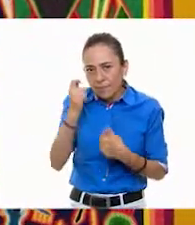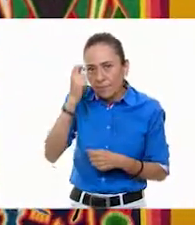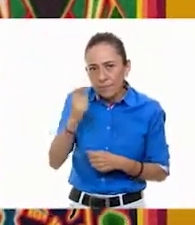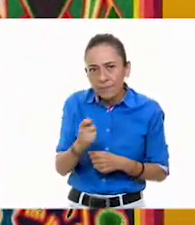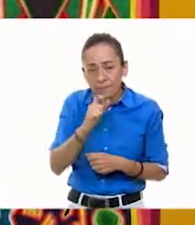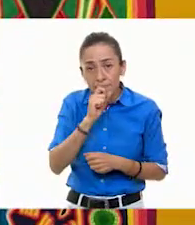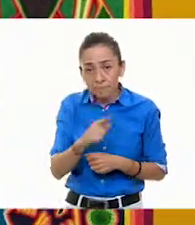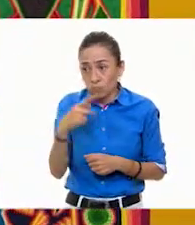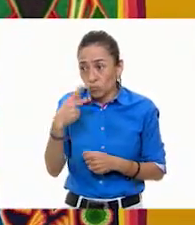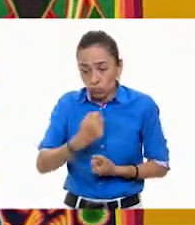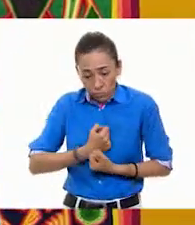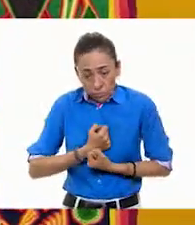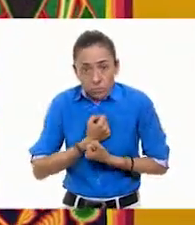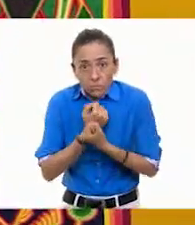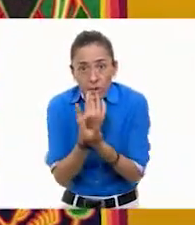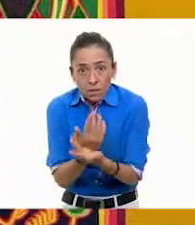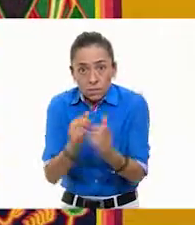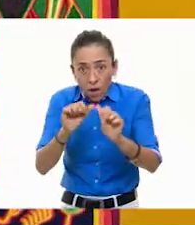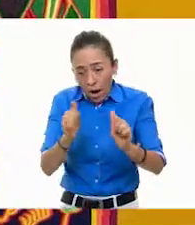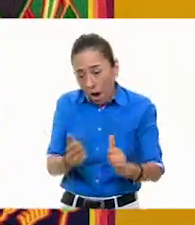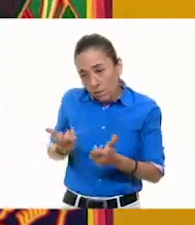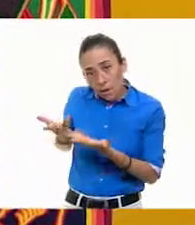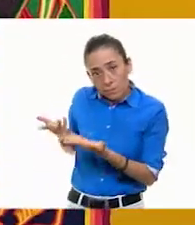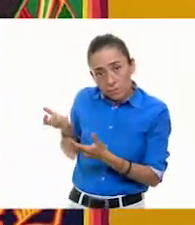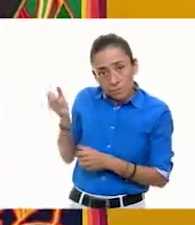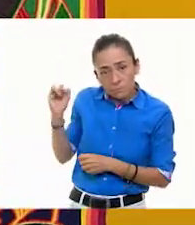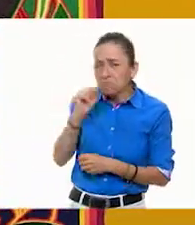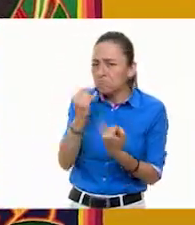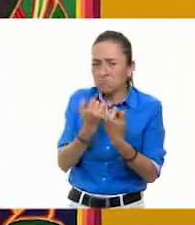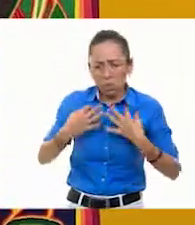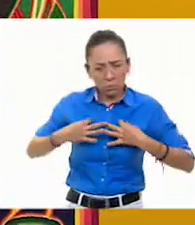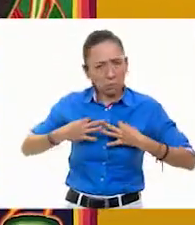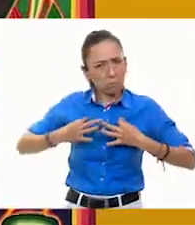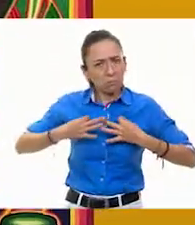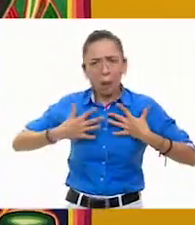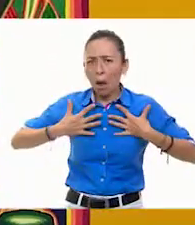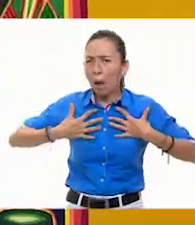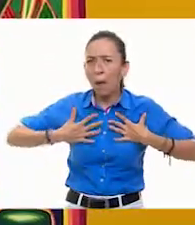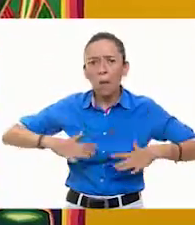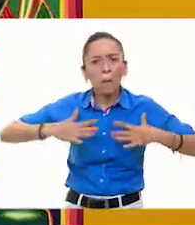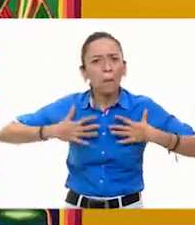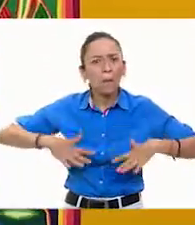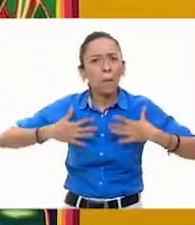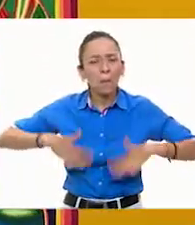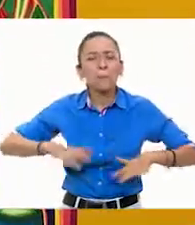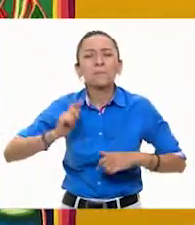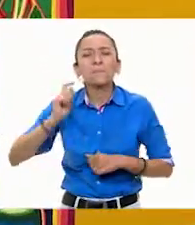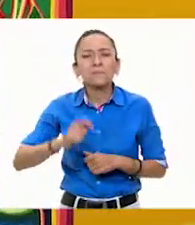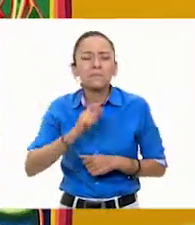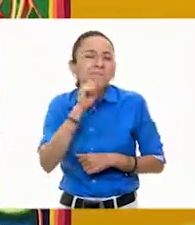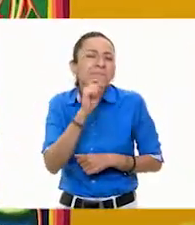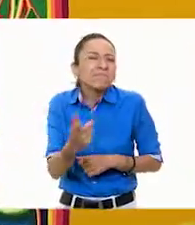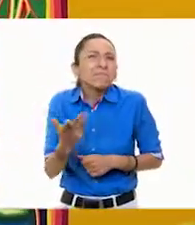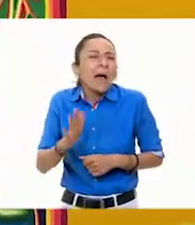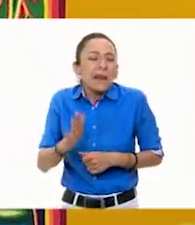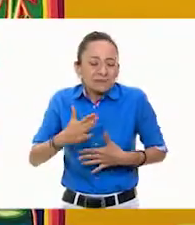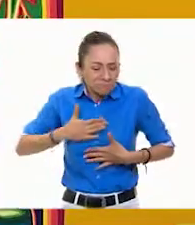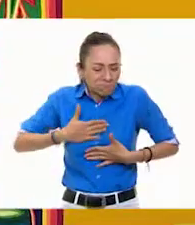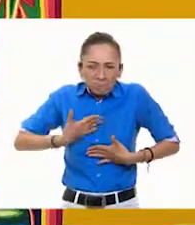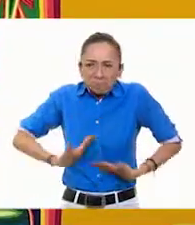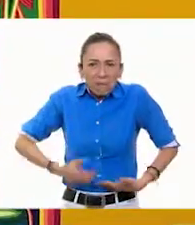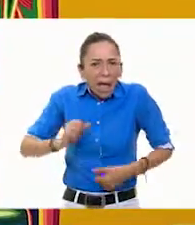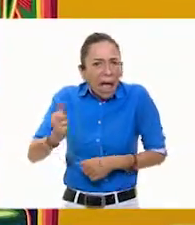manera, de este arte, también en su vestimenta ellos se van expresando, es una moda de decir así soy, así